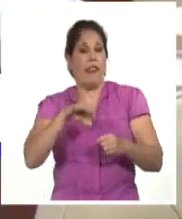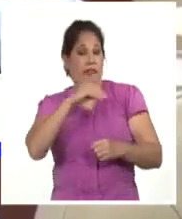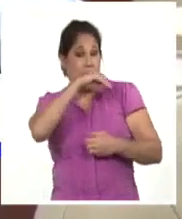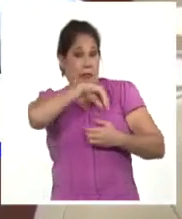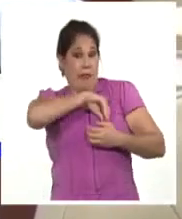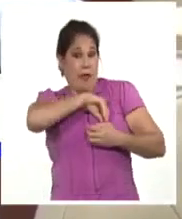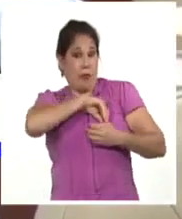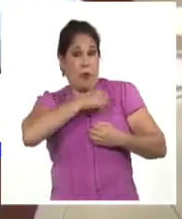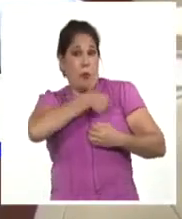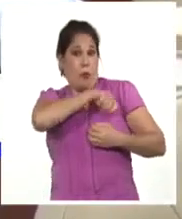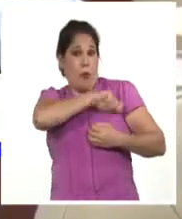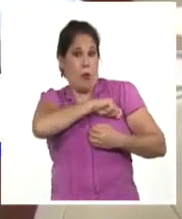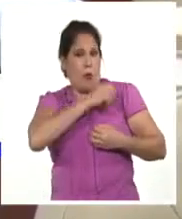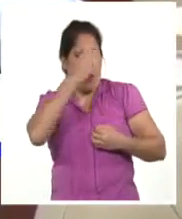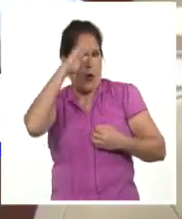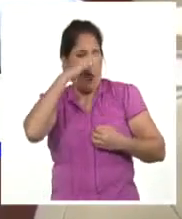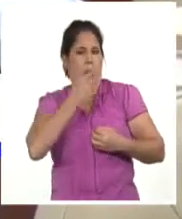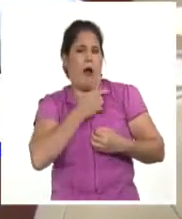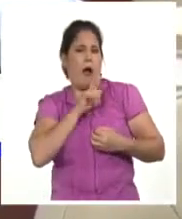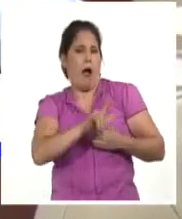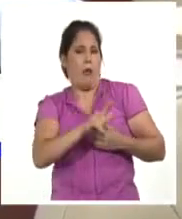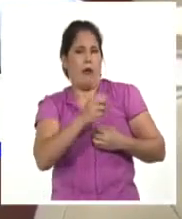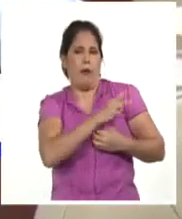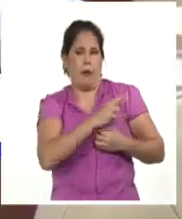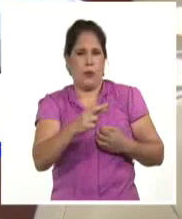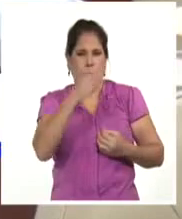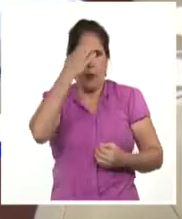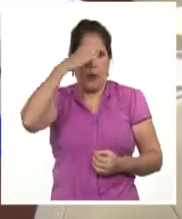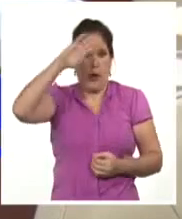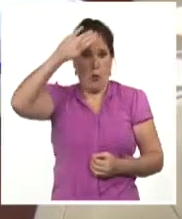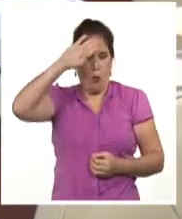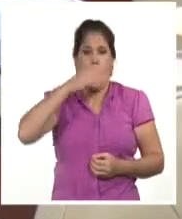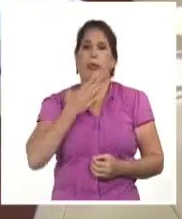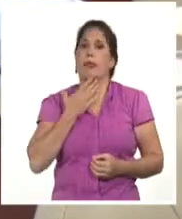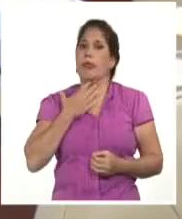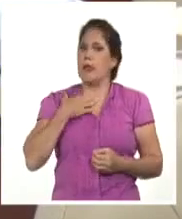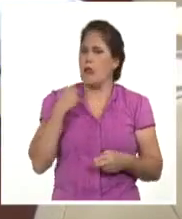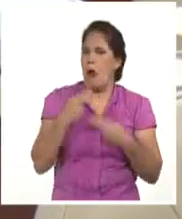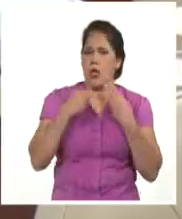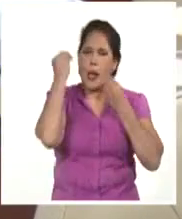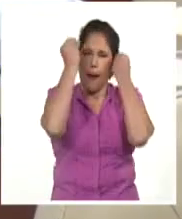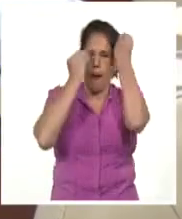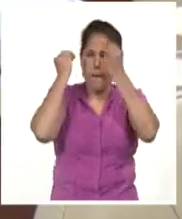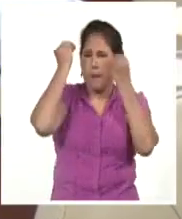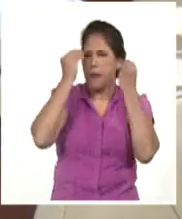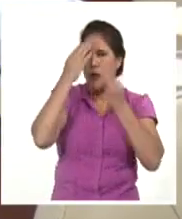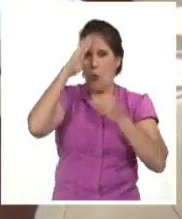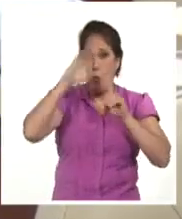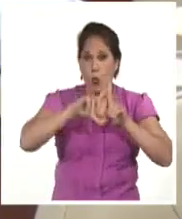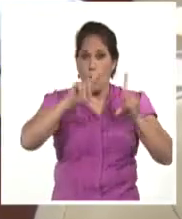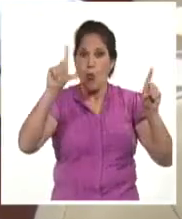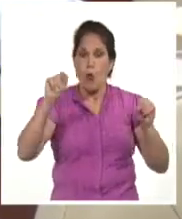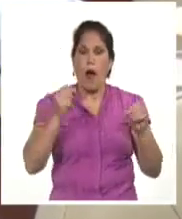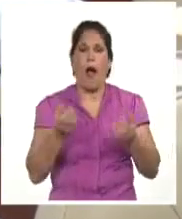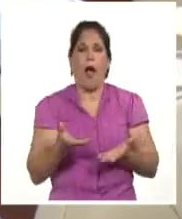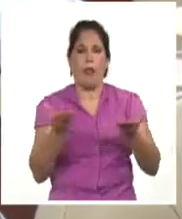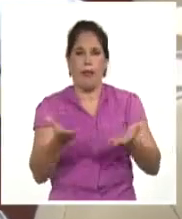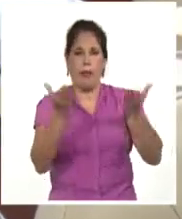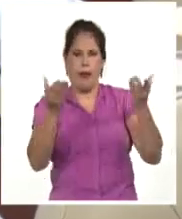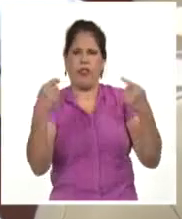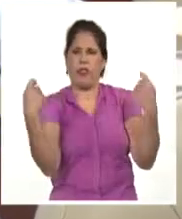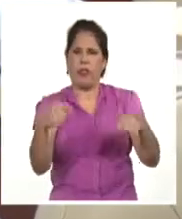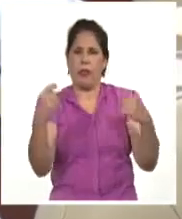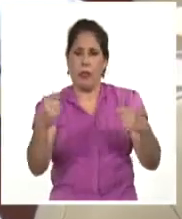de cada cubano la pasión revolucionaria, las ansias de hacer y pensar por el país y que ello se exprese